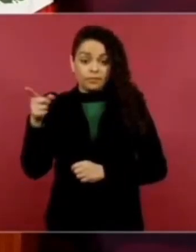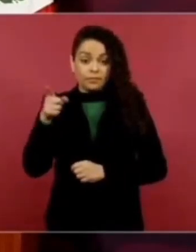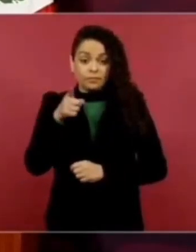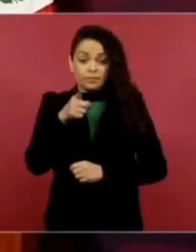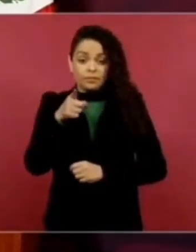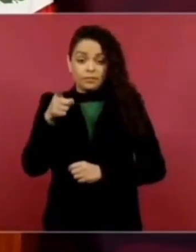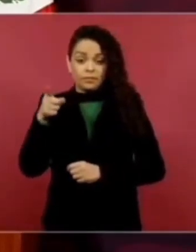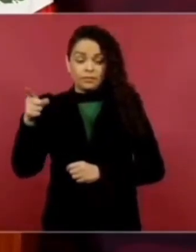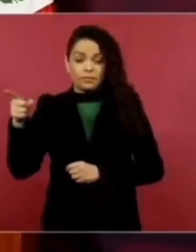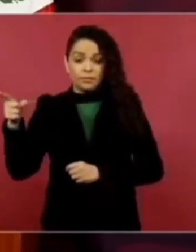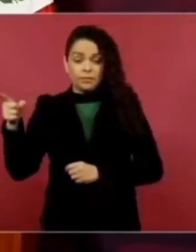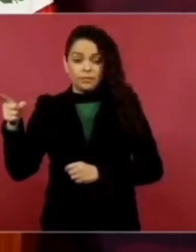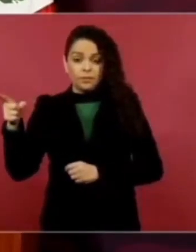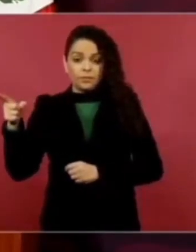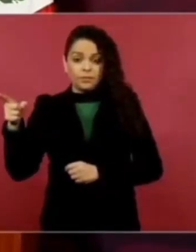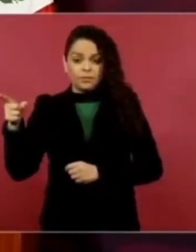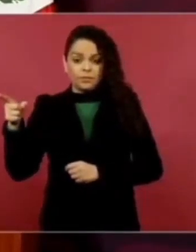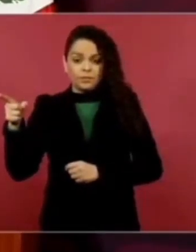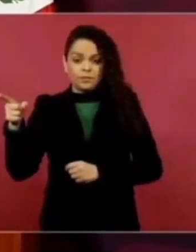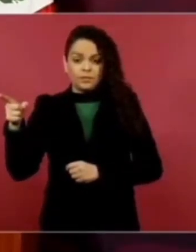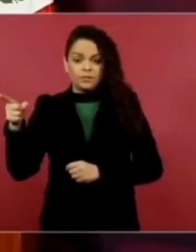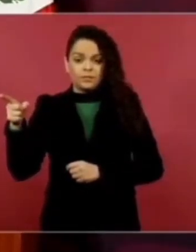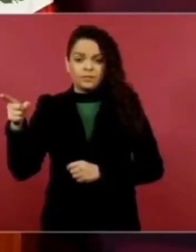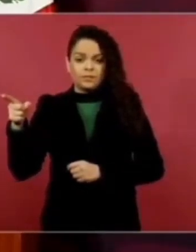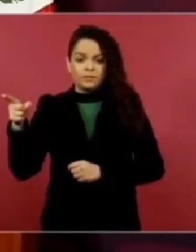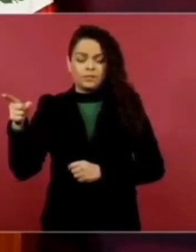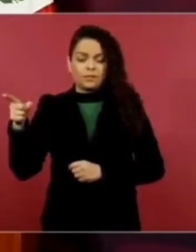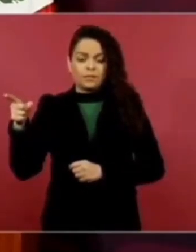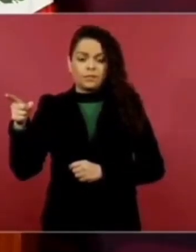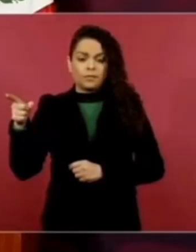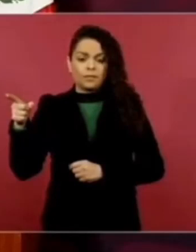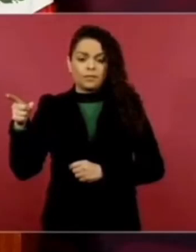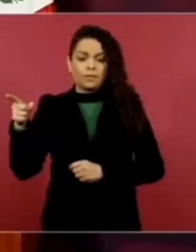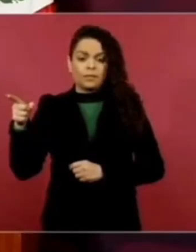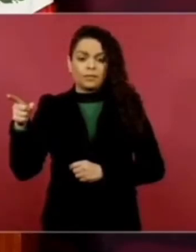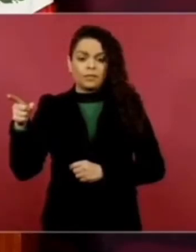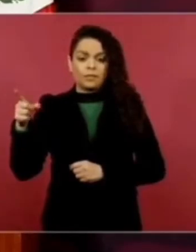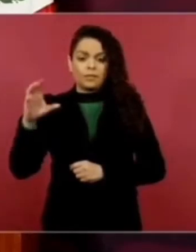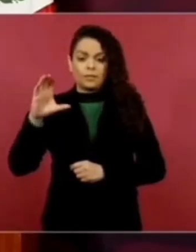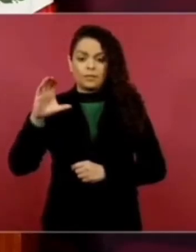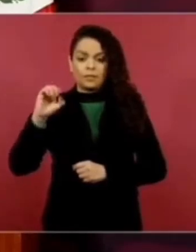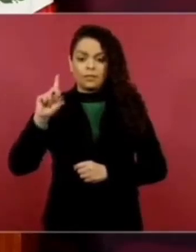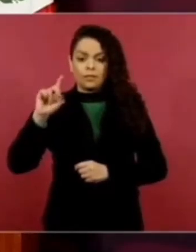que el Código Penal Federal